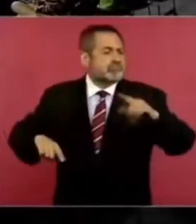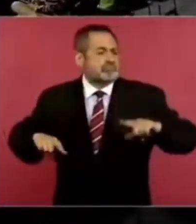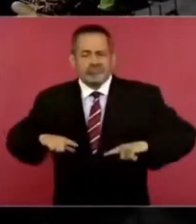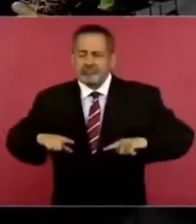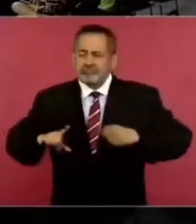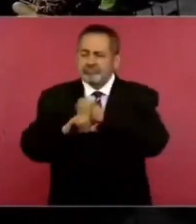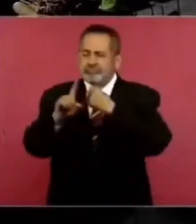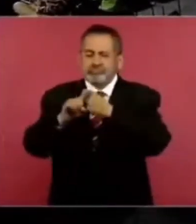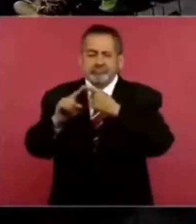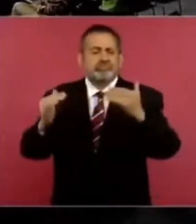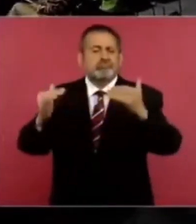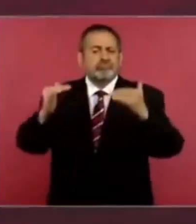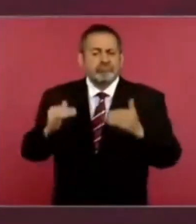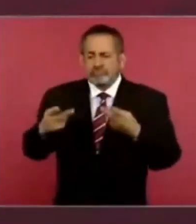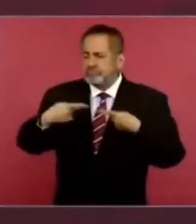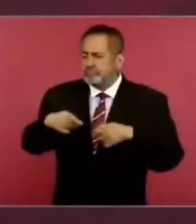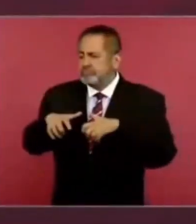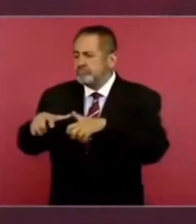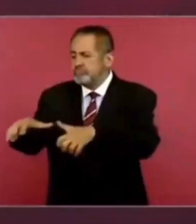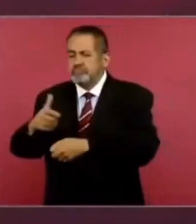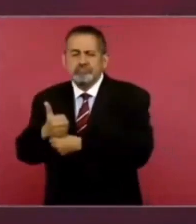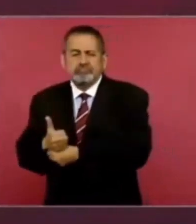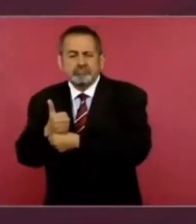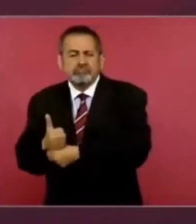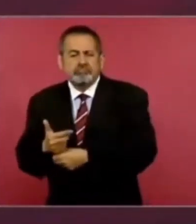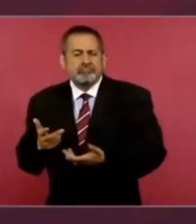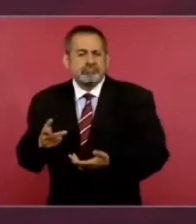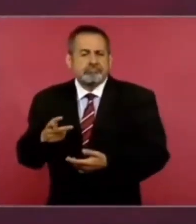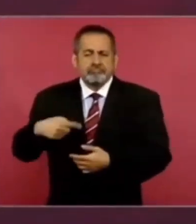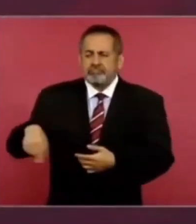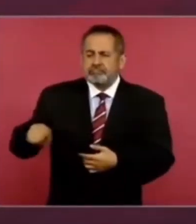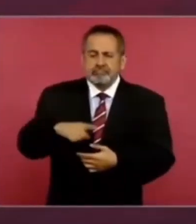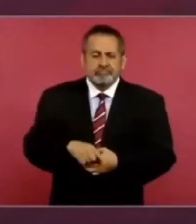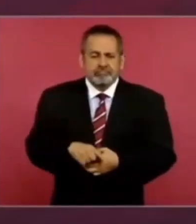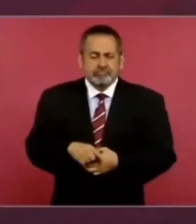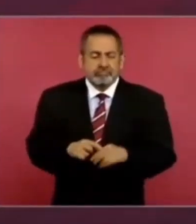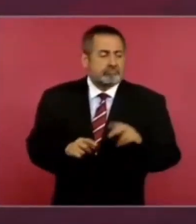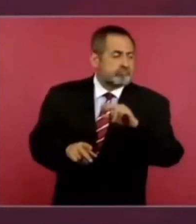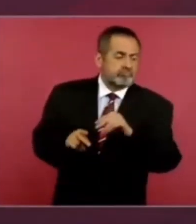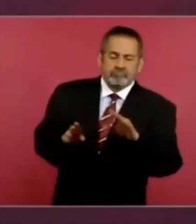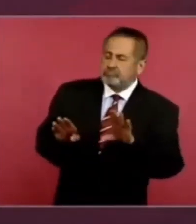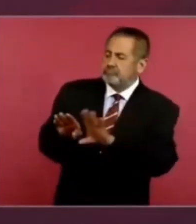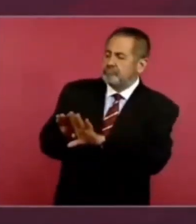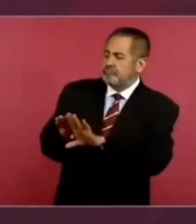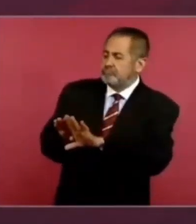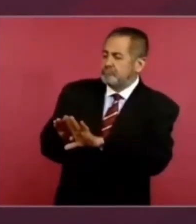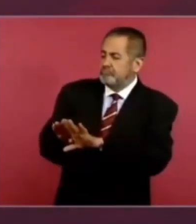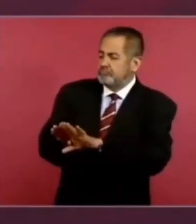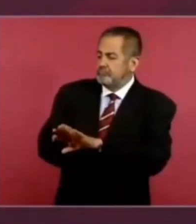¿Y quién sufre? ¿Y El pueblo.